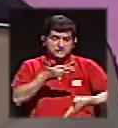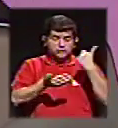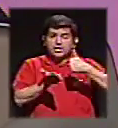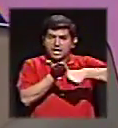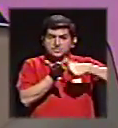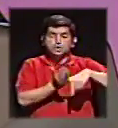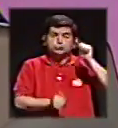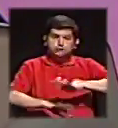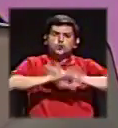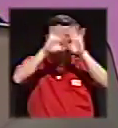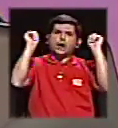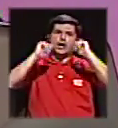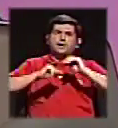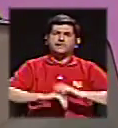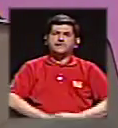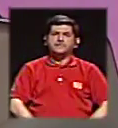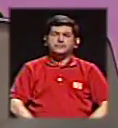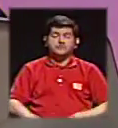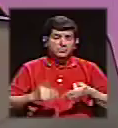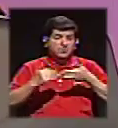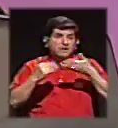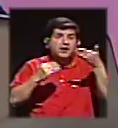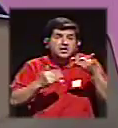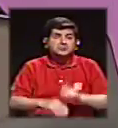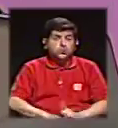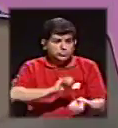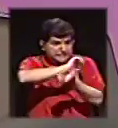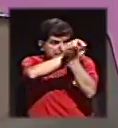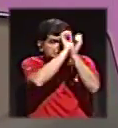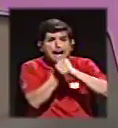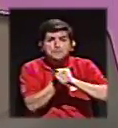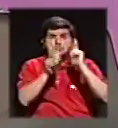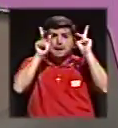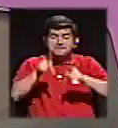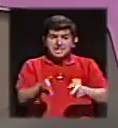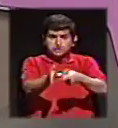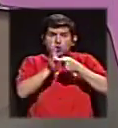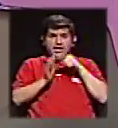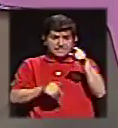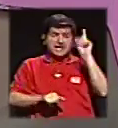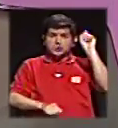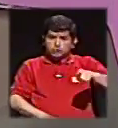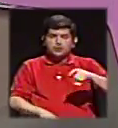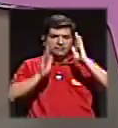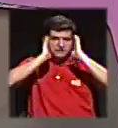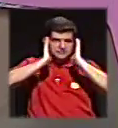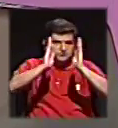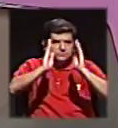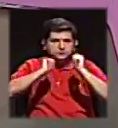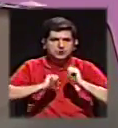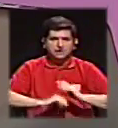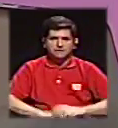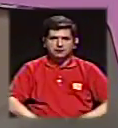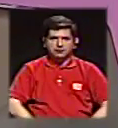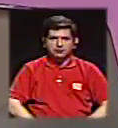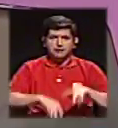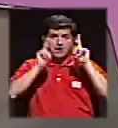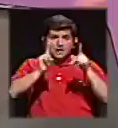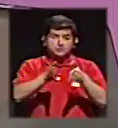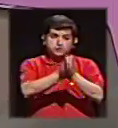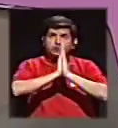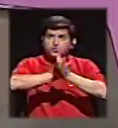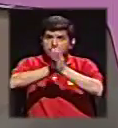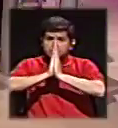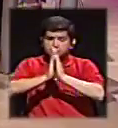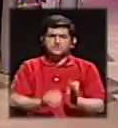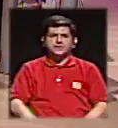que sí, porque las cosas están cambiando y si la gente exige, ellos deberían poner atención a lo que la gente les está